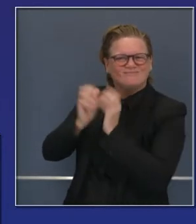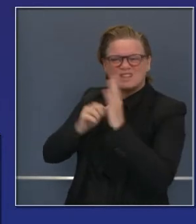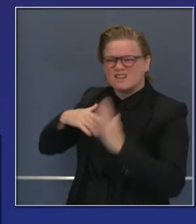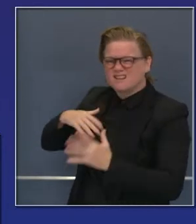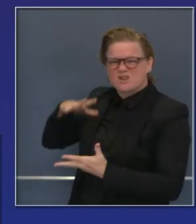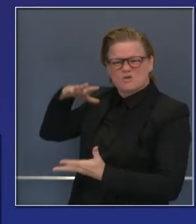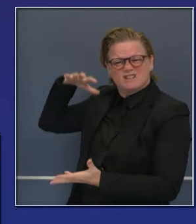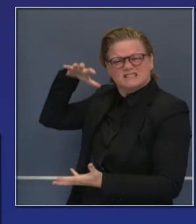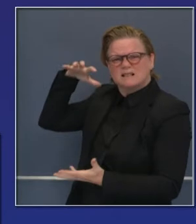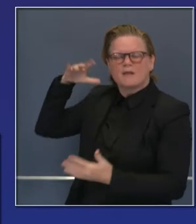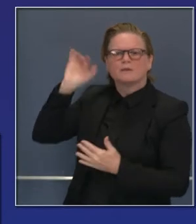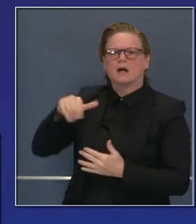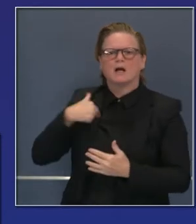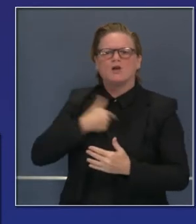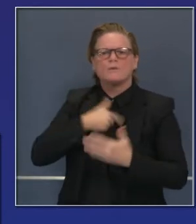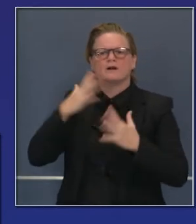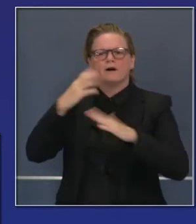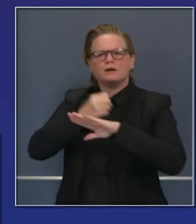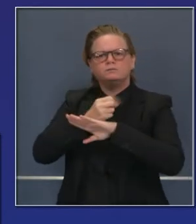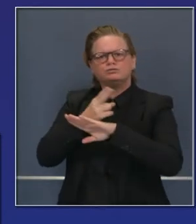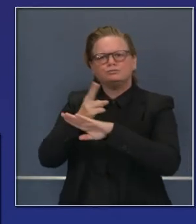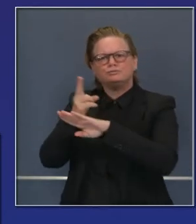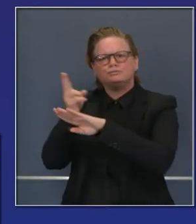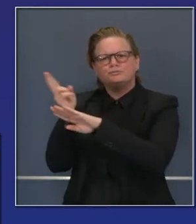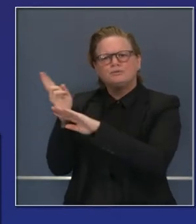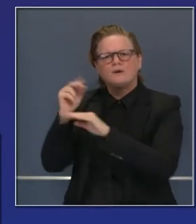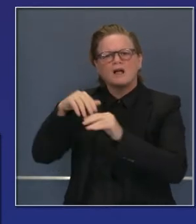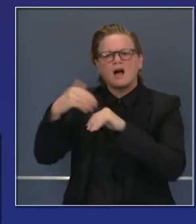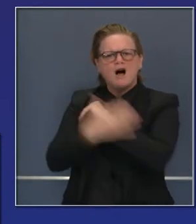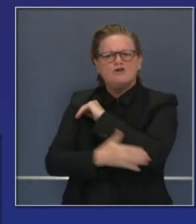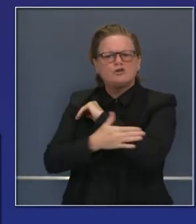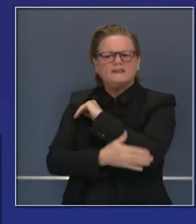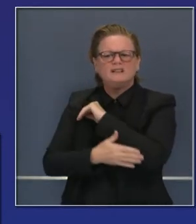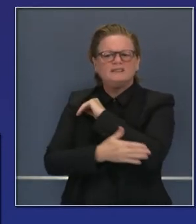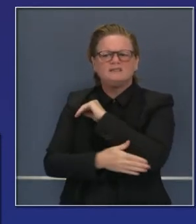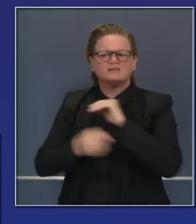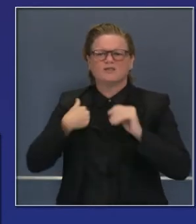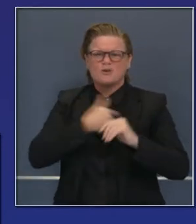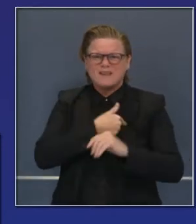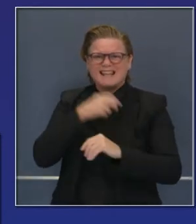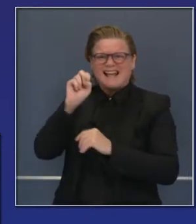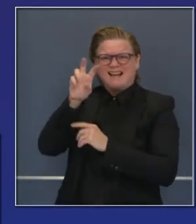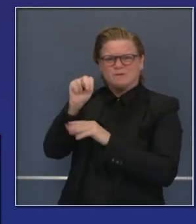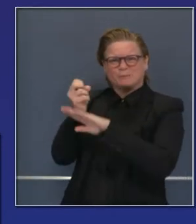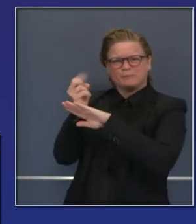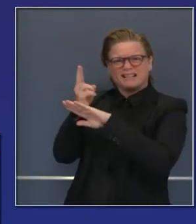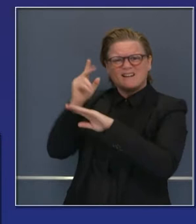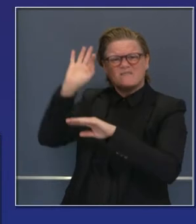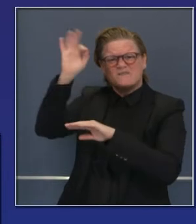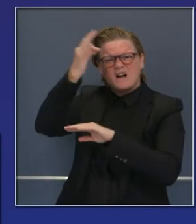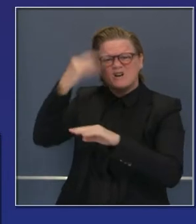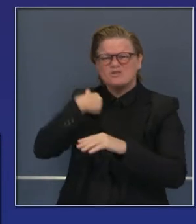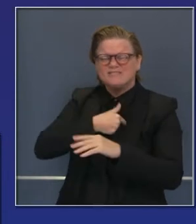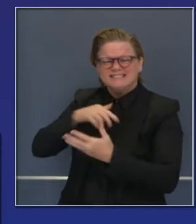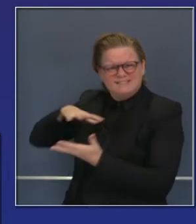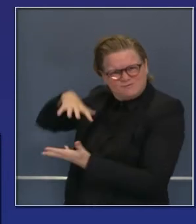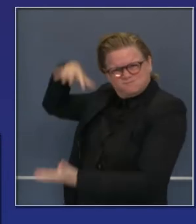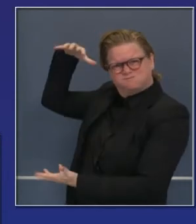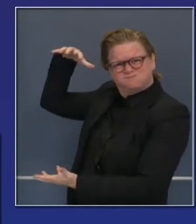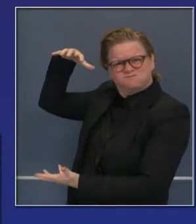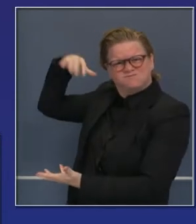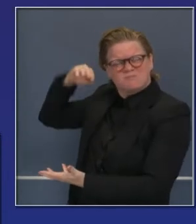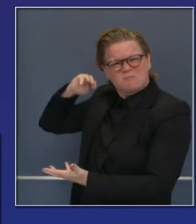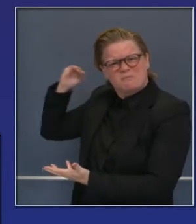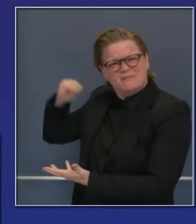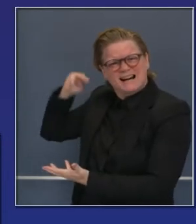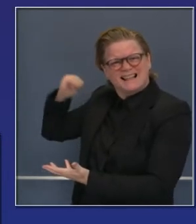personal, es más grande que el inventario del gobierno federal, de hecho, que tiene 40 millones menos